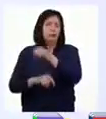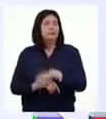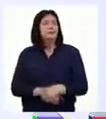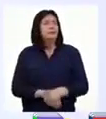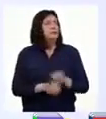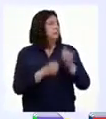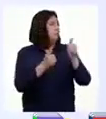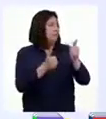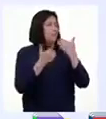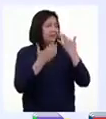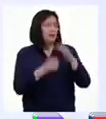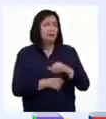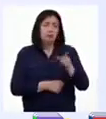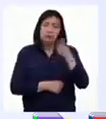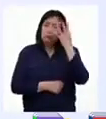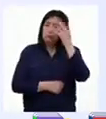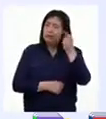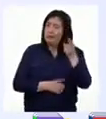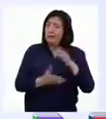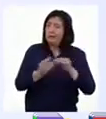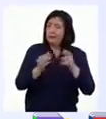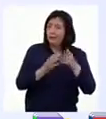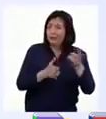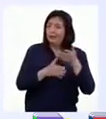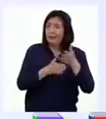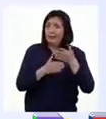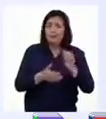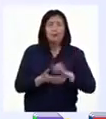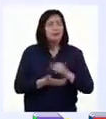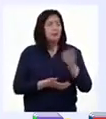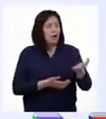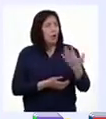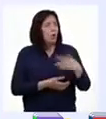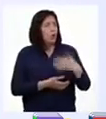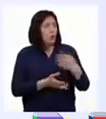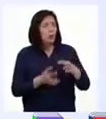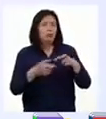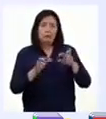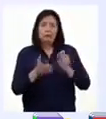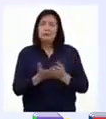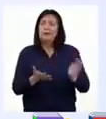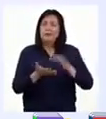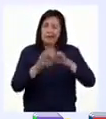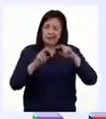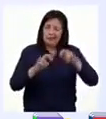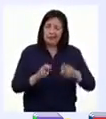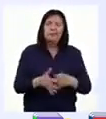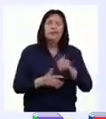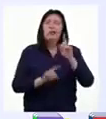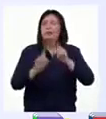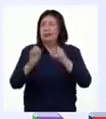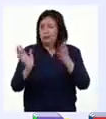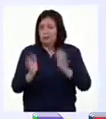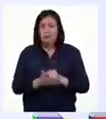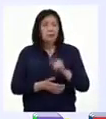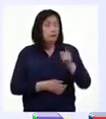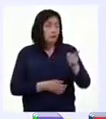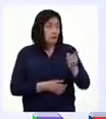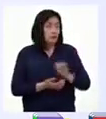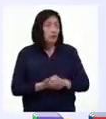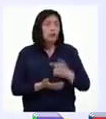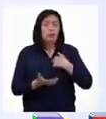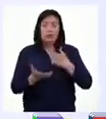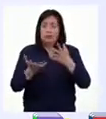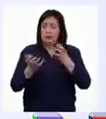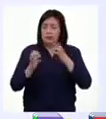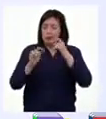Gracias, Joseph. Qué bonita historia nos compartiste. Nos va a permitir profundizar en algunos conceptos y para eso